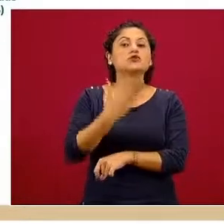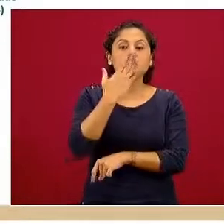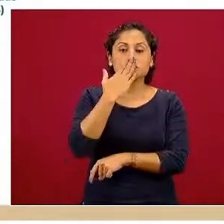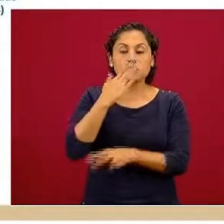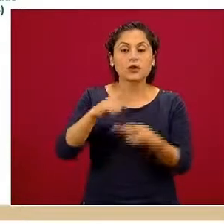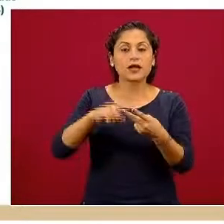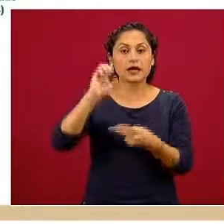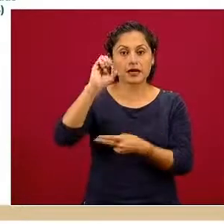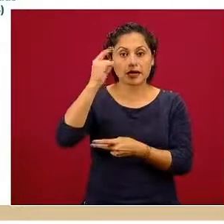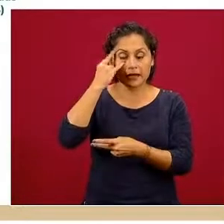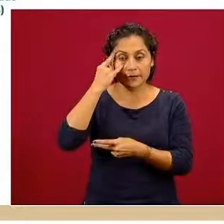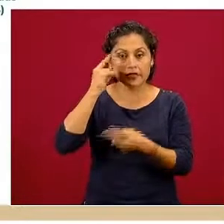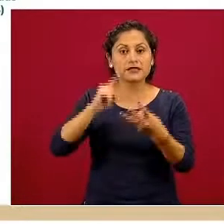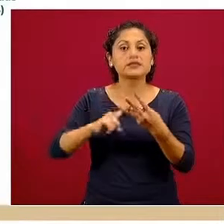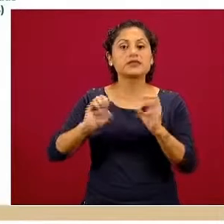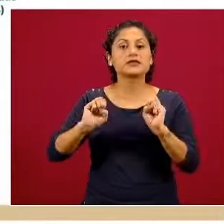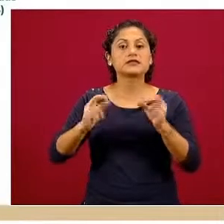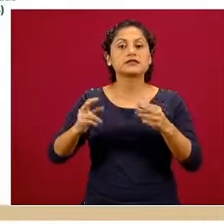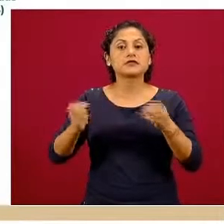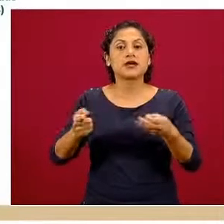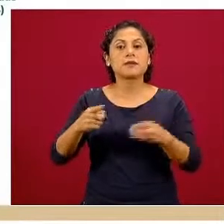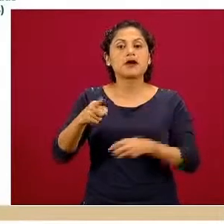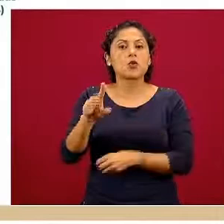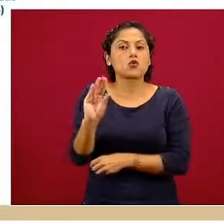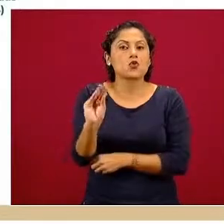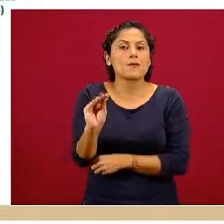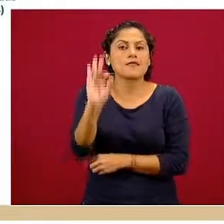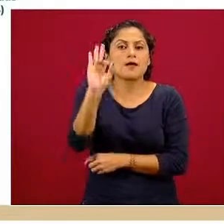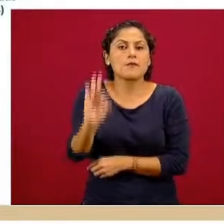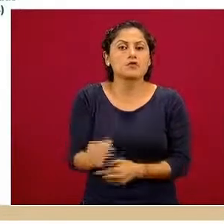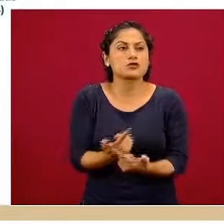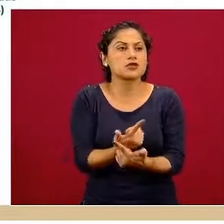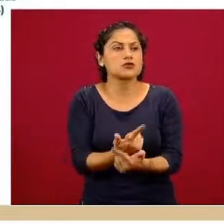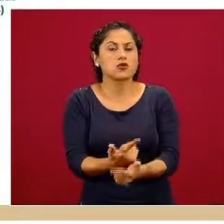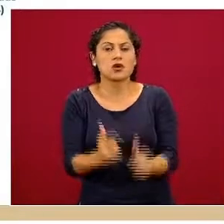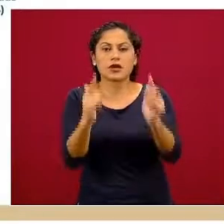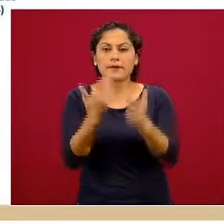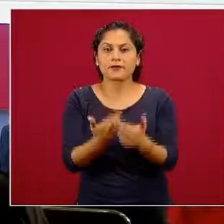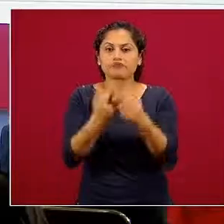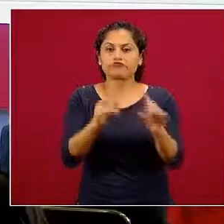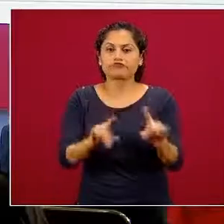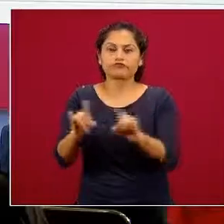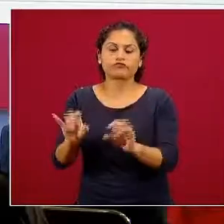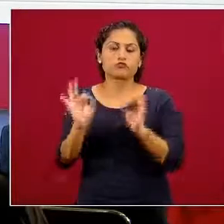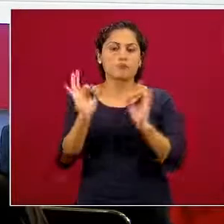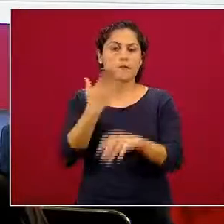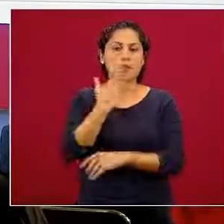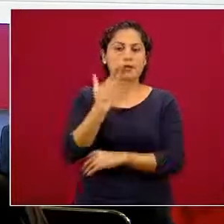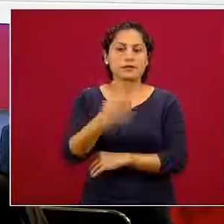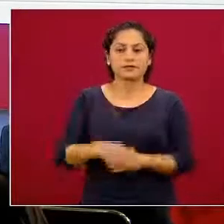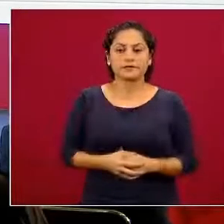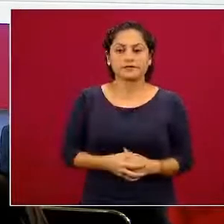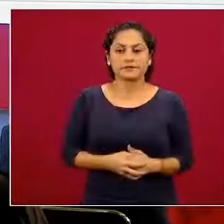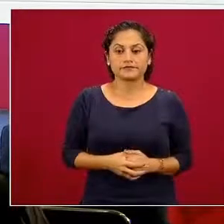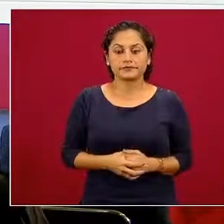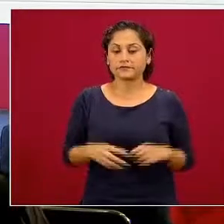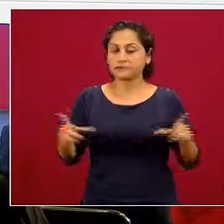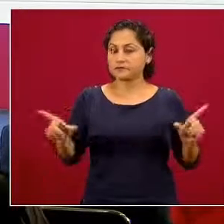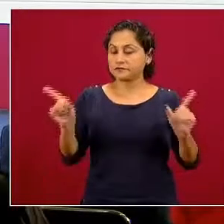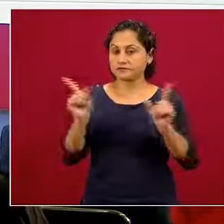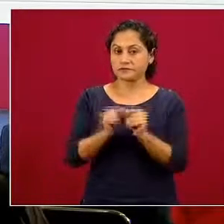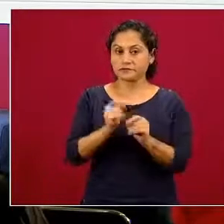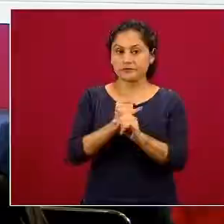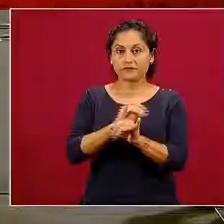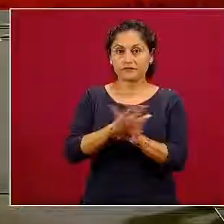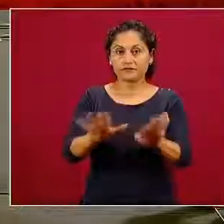Chiapas, que inclusive tienen por encima de un 90% de disponibilidad para este tipo de camas. Se da la actualización